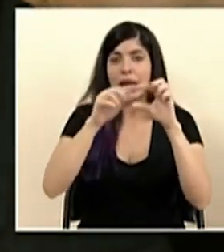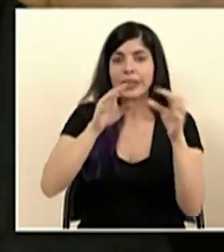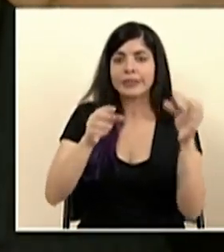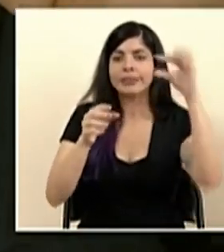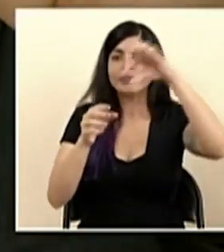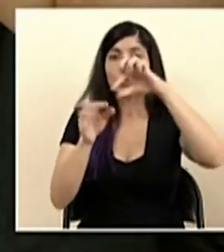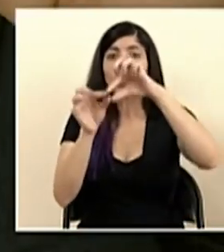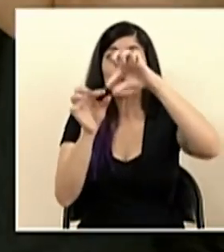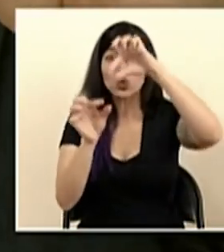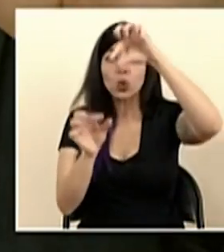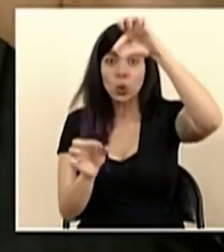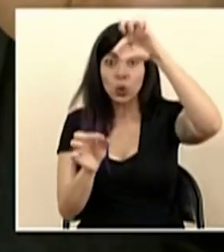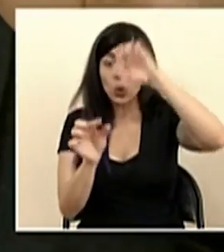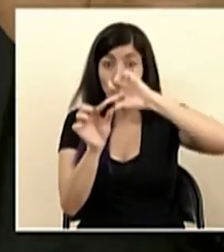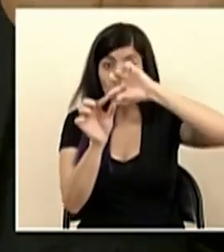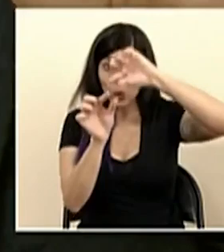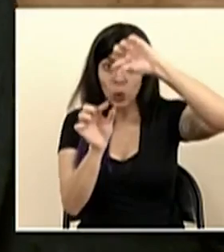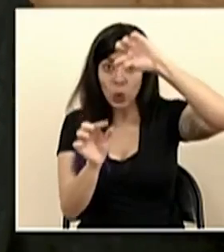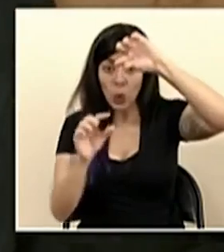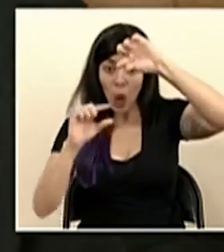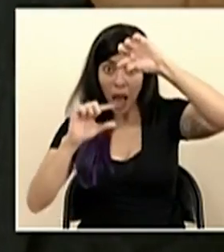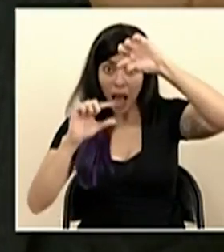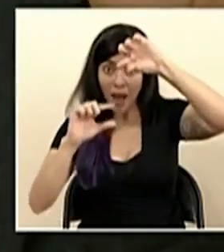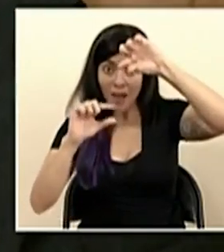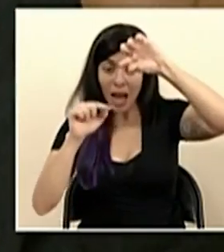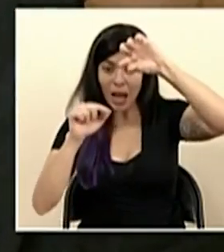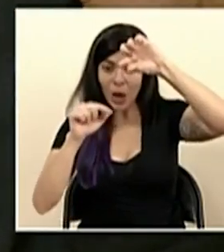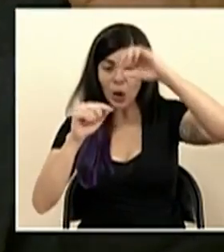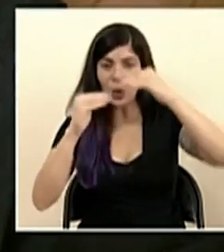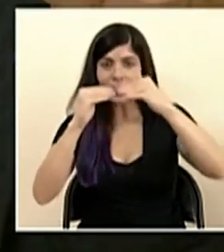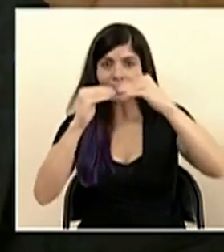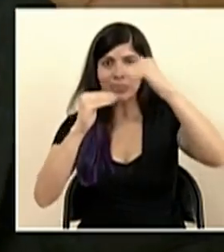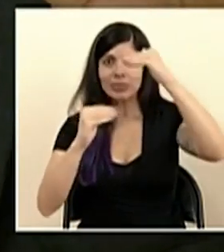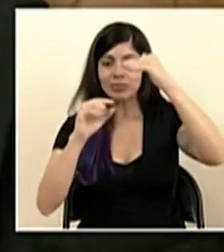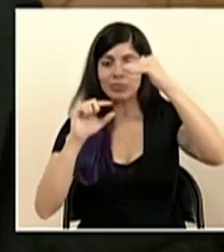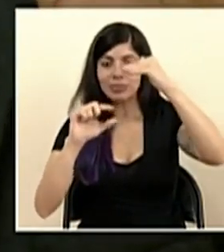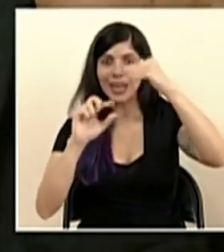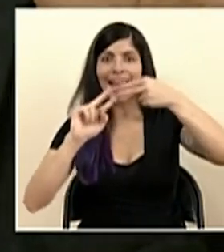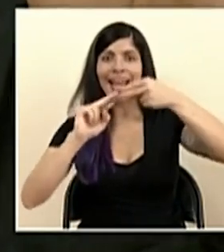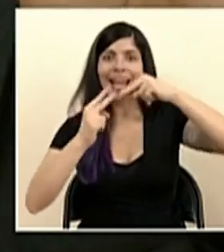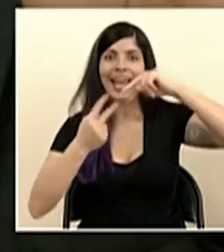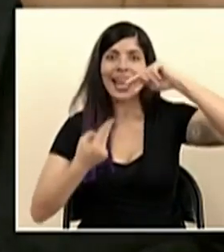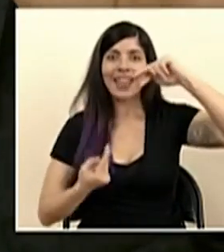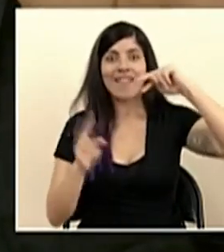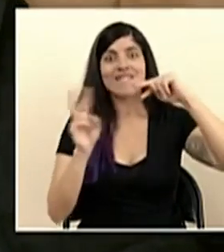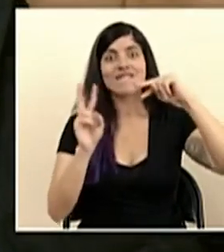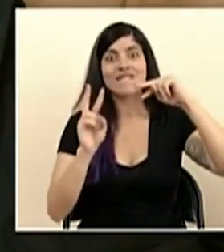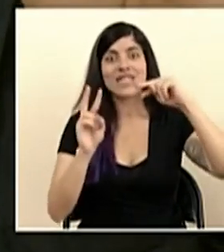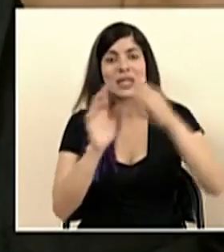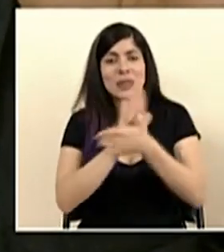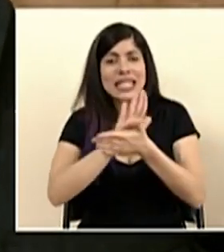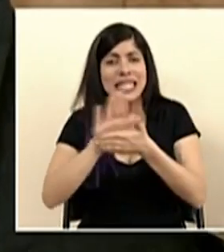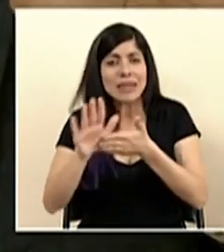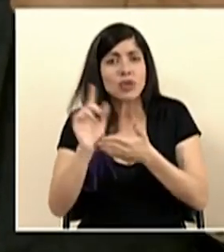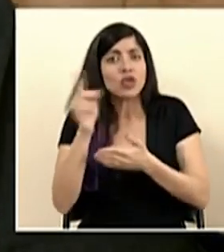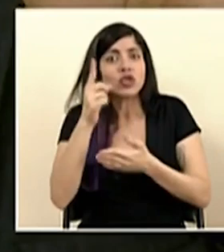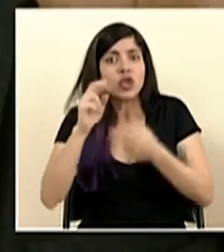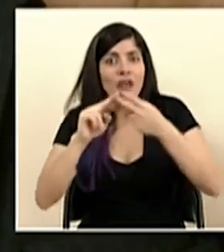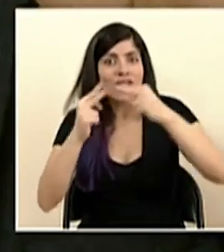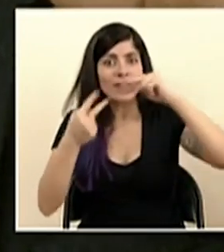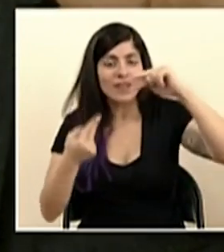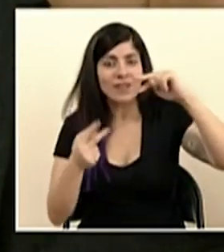tubo y en la parte inferior del tubo se puede recolectar el material genético del virus purificado como lo tenemos acá.